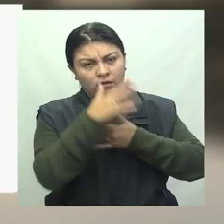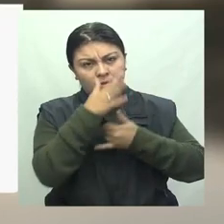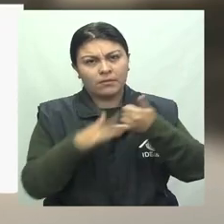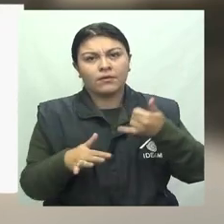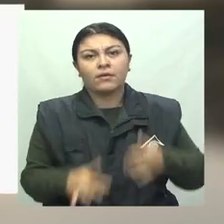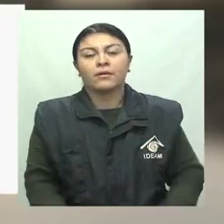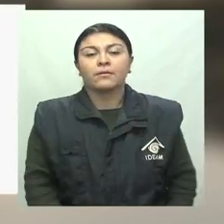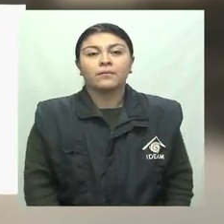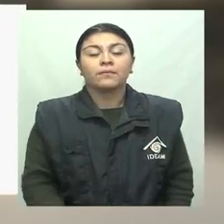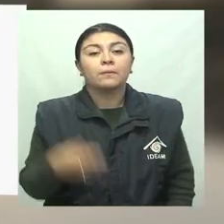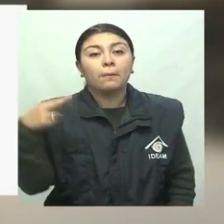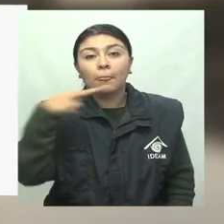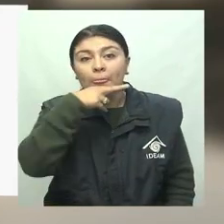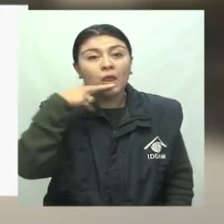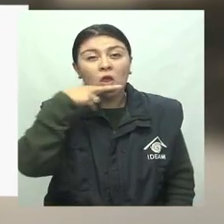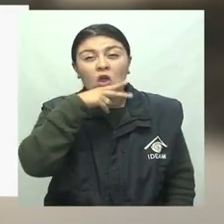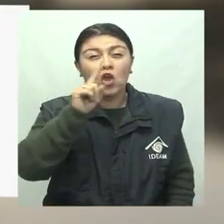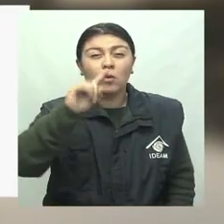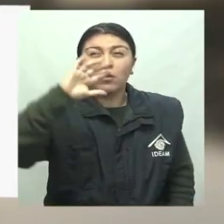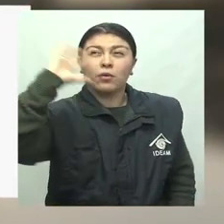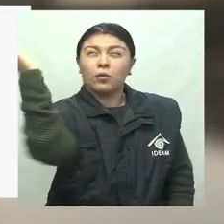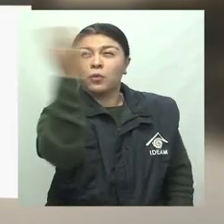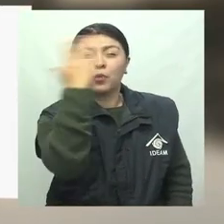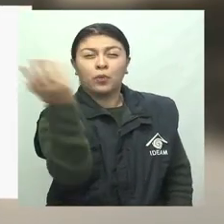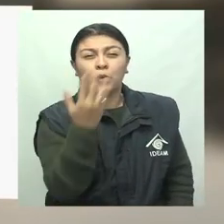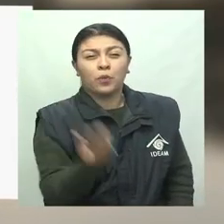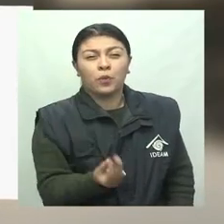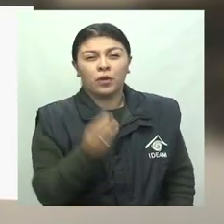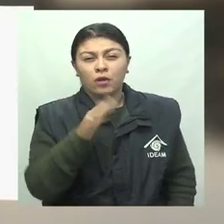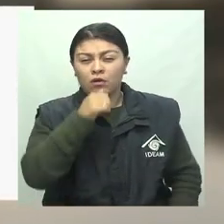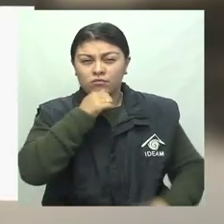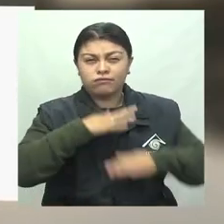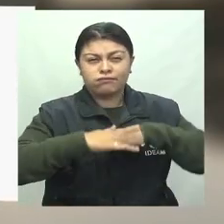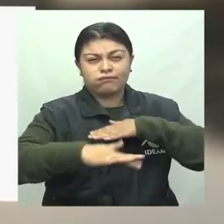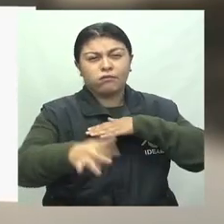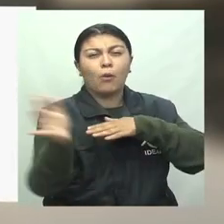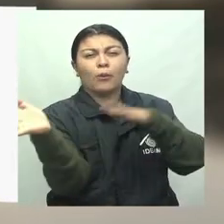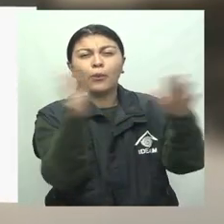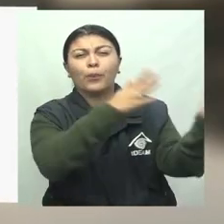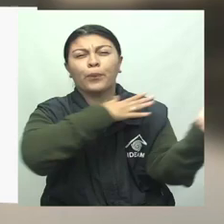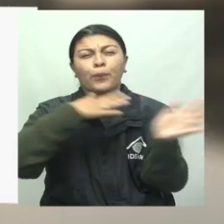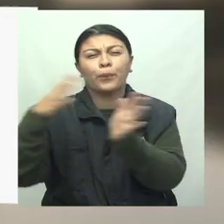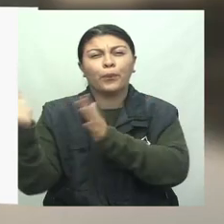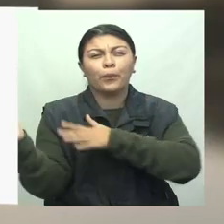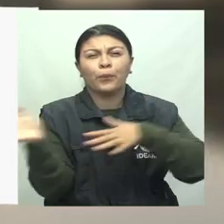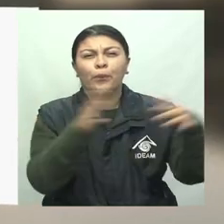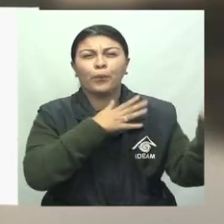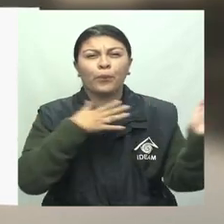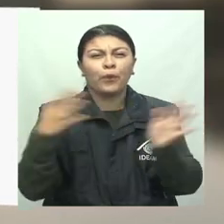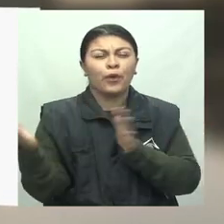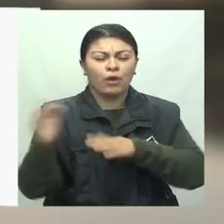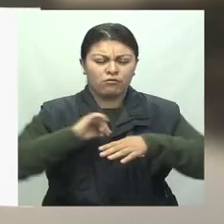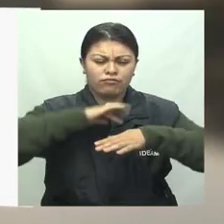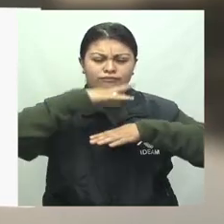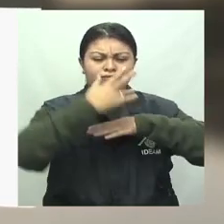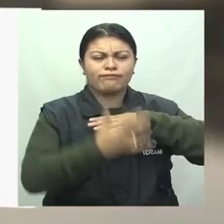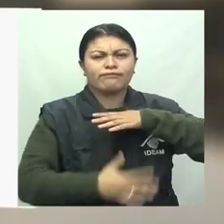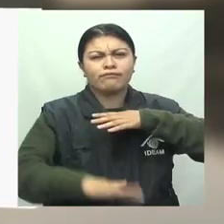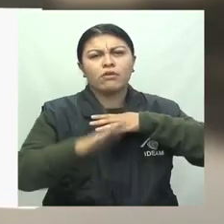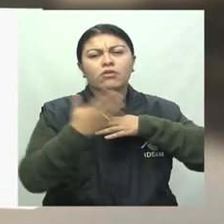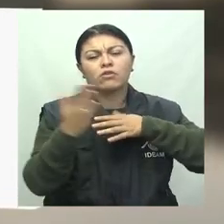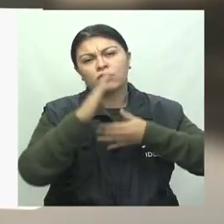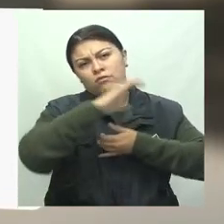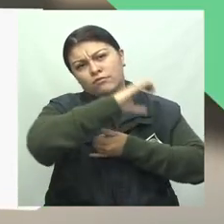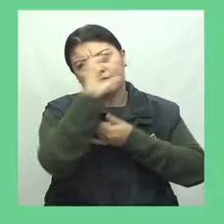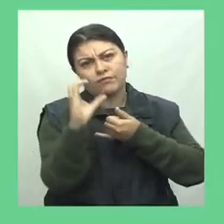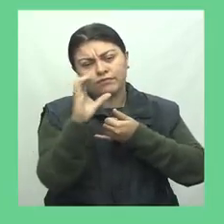Alerta roja por paso del huracán Matthew, generando posibles ráfagas de vientos fuertes y alto oleaje en la zona central y oriental